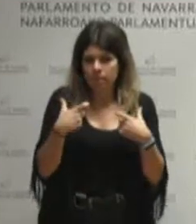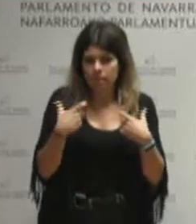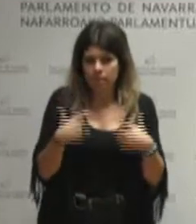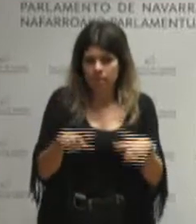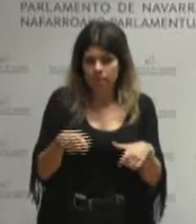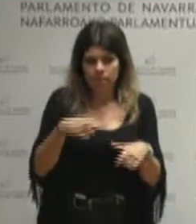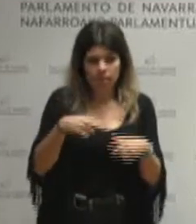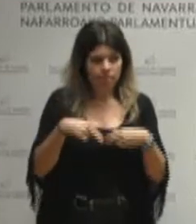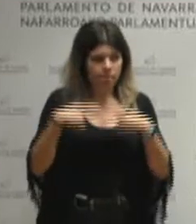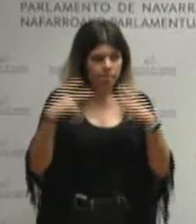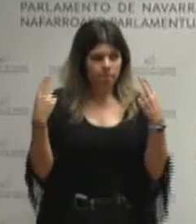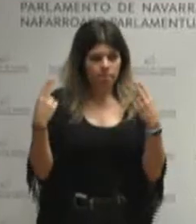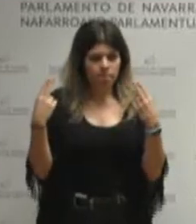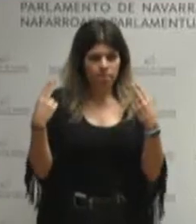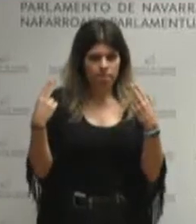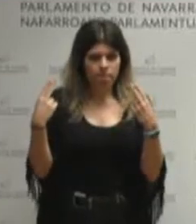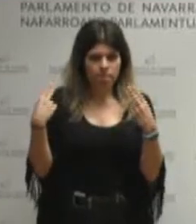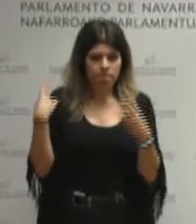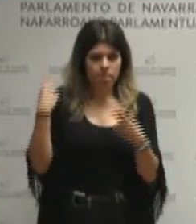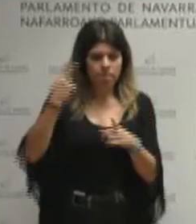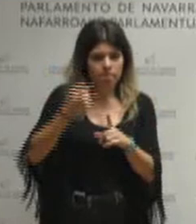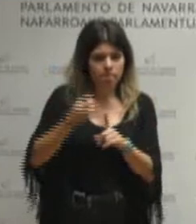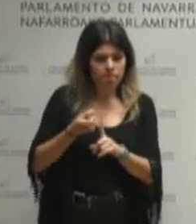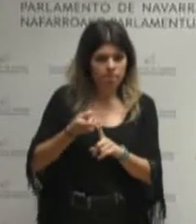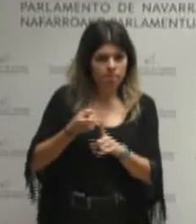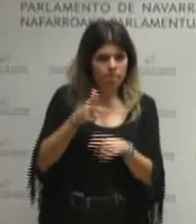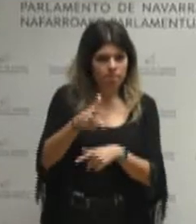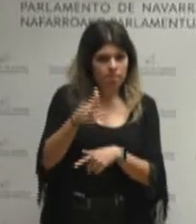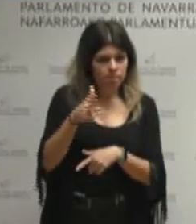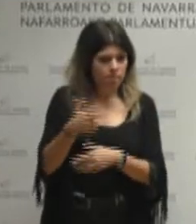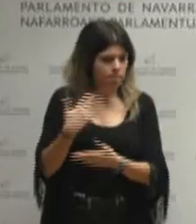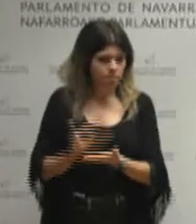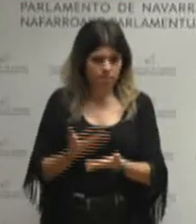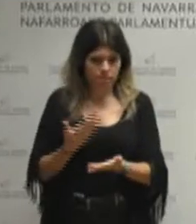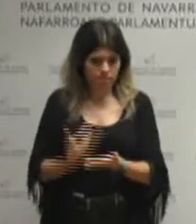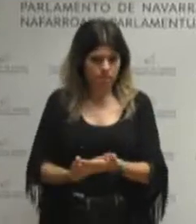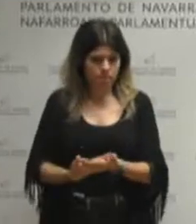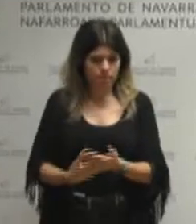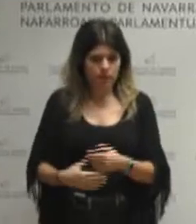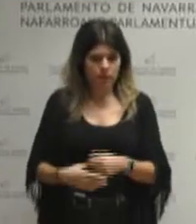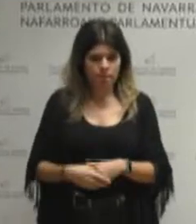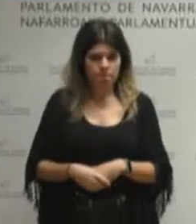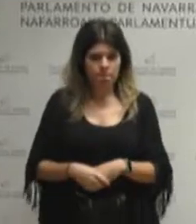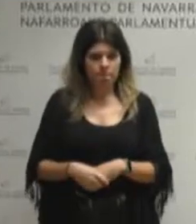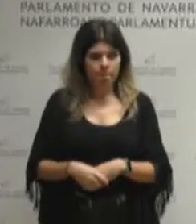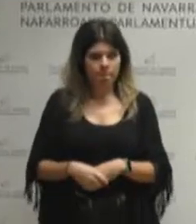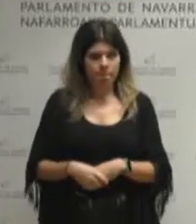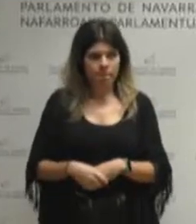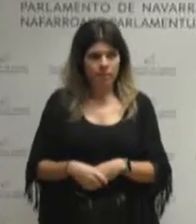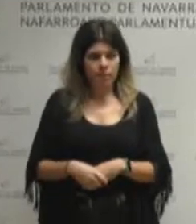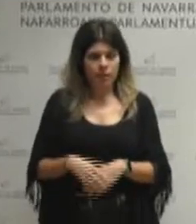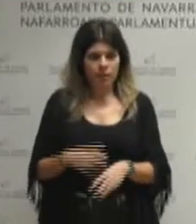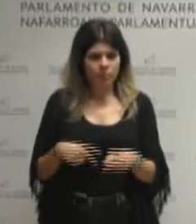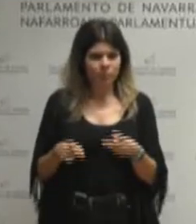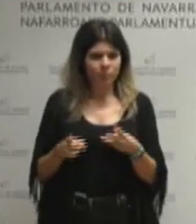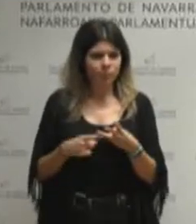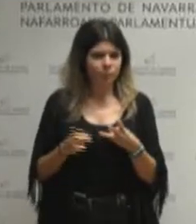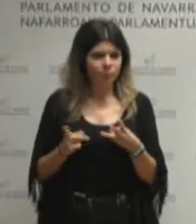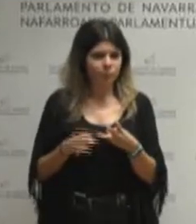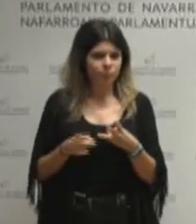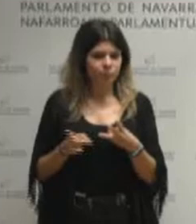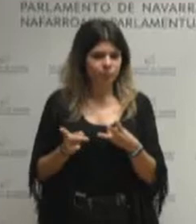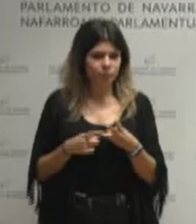ase betetzeko. Eta, azken, hausnarketa batekin, amaitzea, eraberean, naturaren eta, klima krisiaren